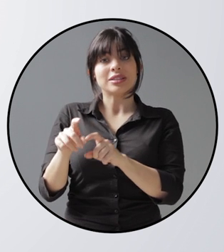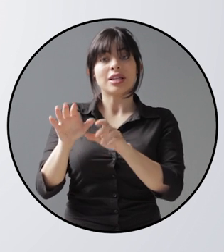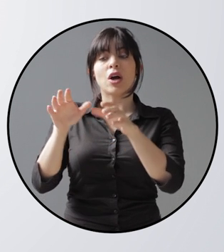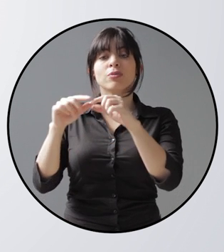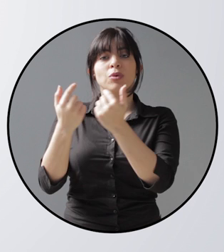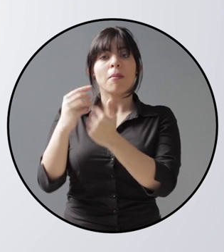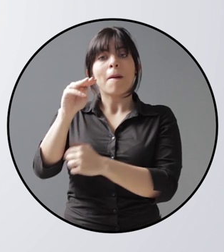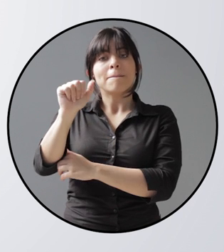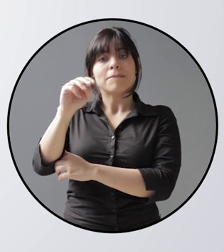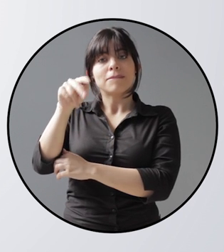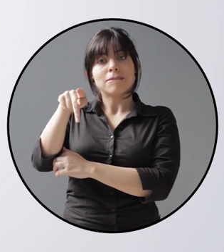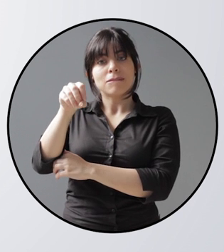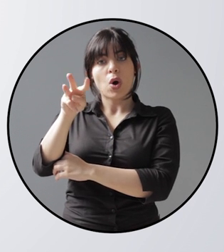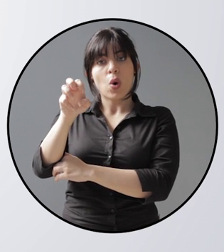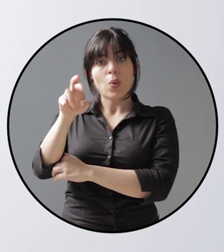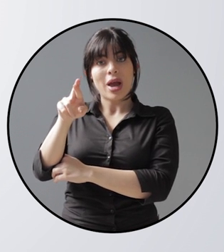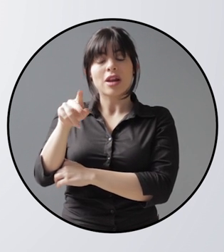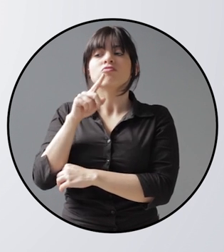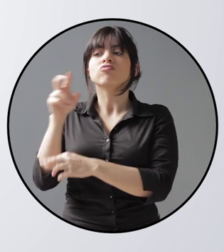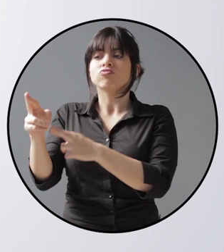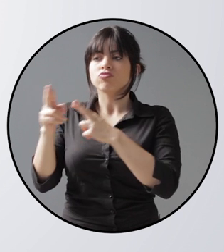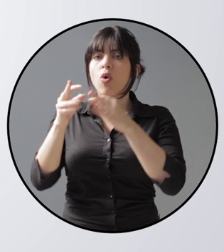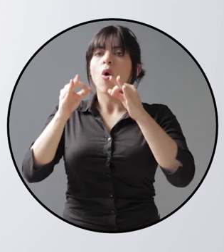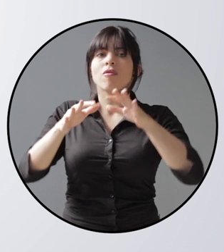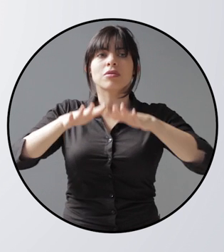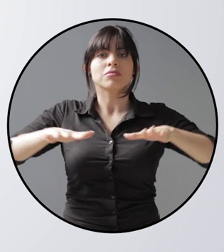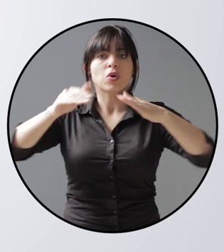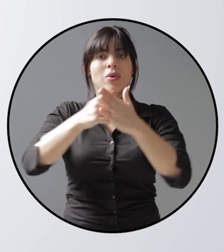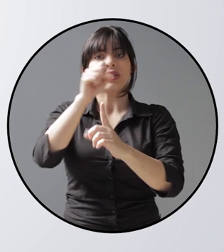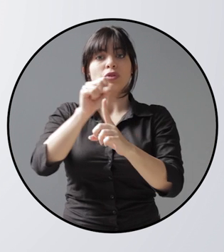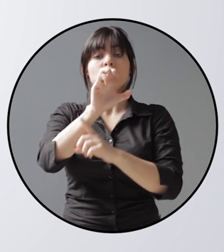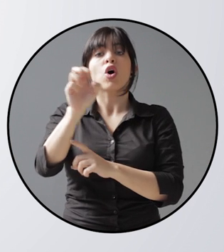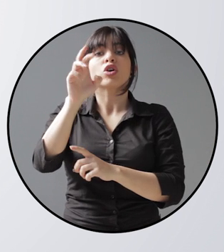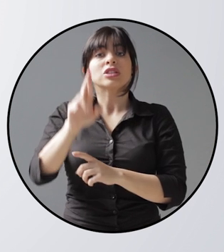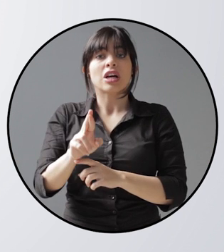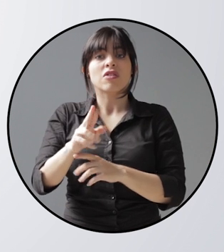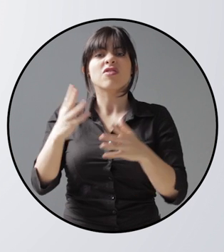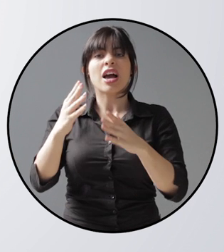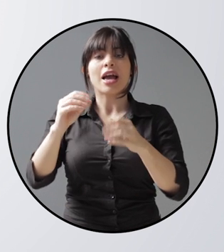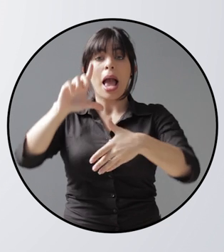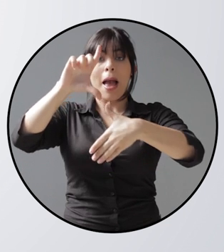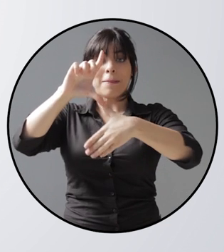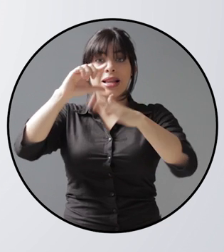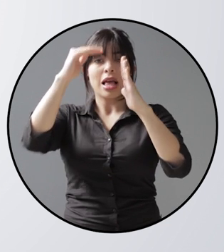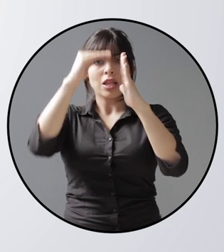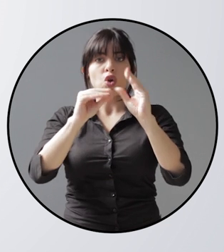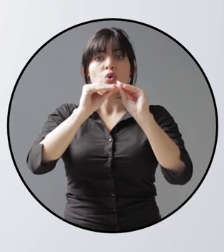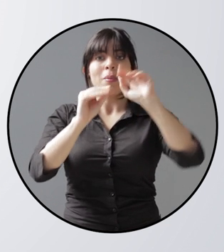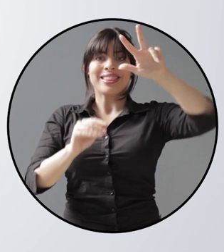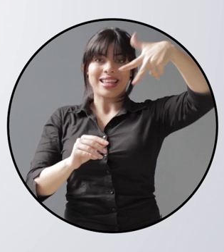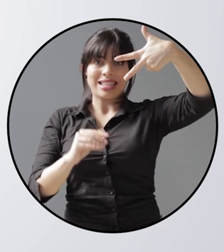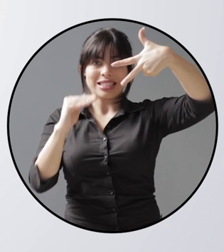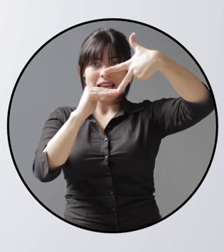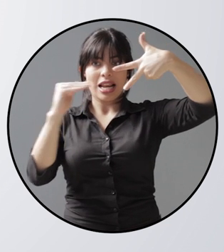firma Manpower confirmó el nuevo clima, ya que Costa Rica aparece en el tercer lugar de América Latina en